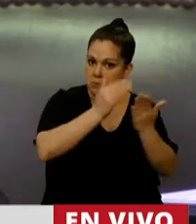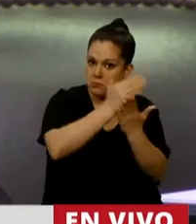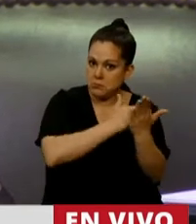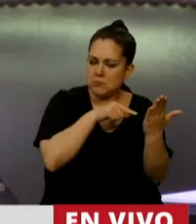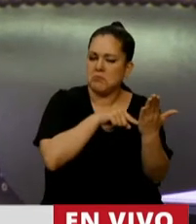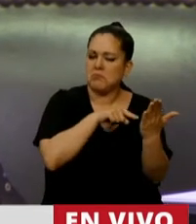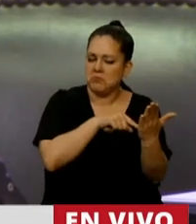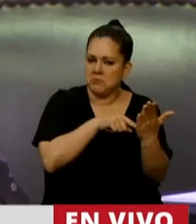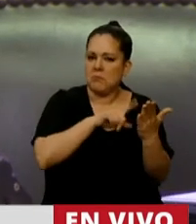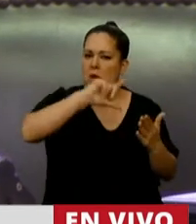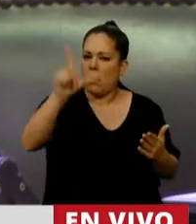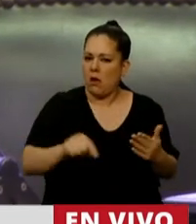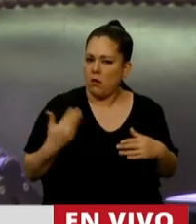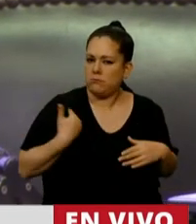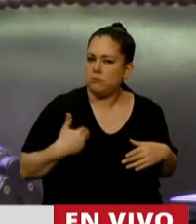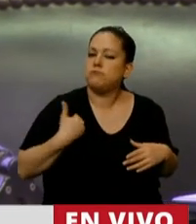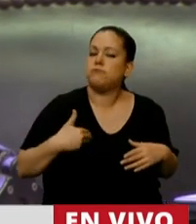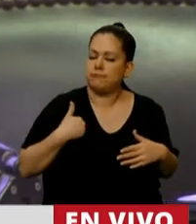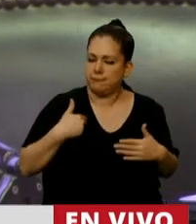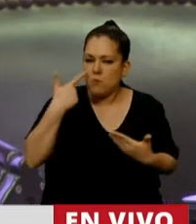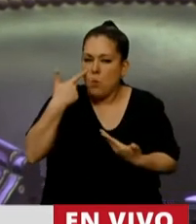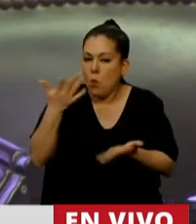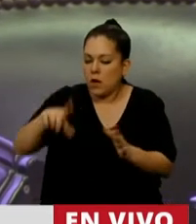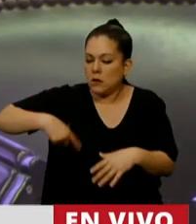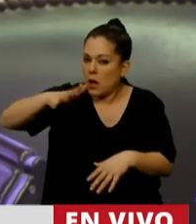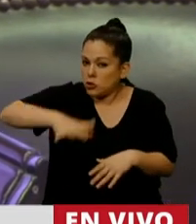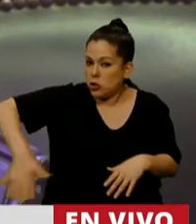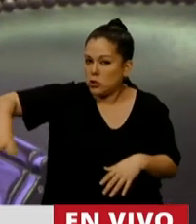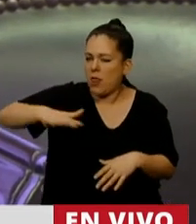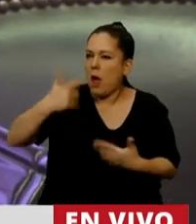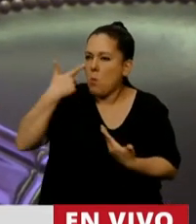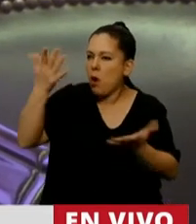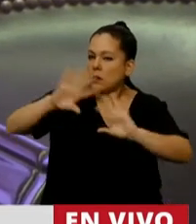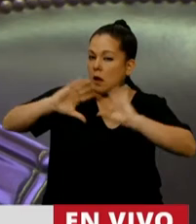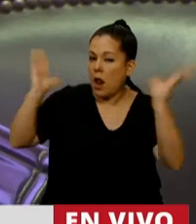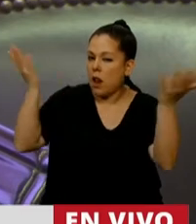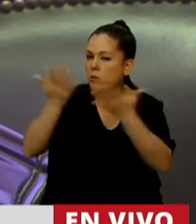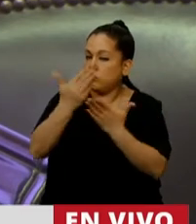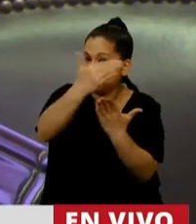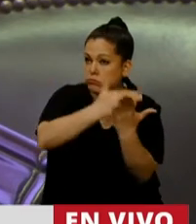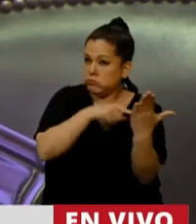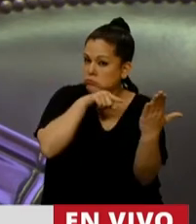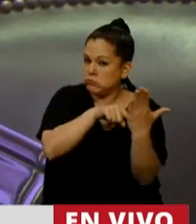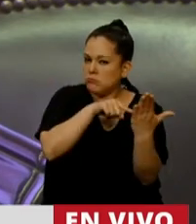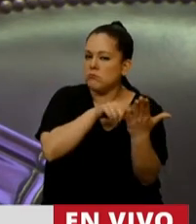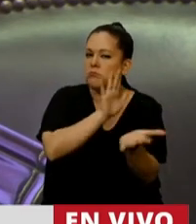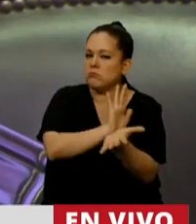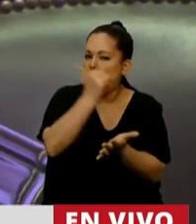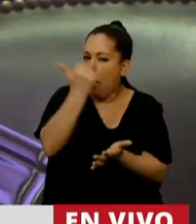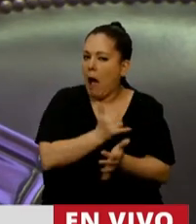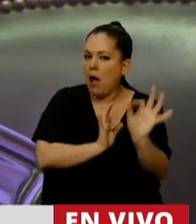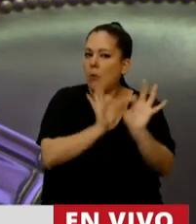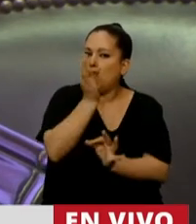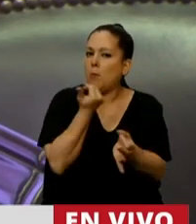país muestra a la sociedad y al mundo. El proyecto que tenemos como país